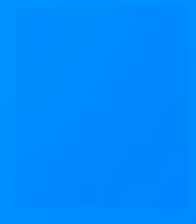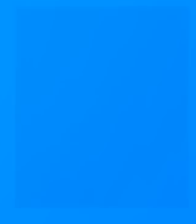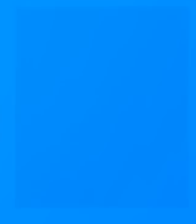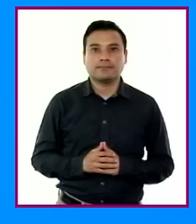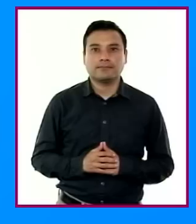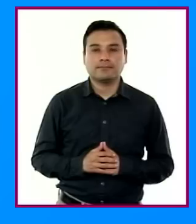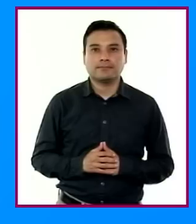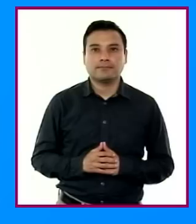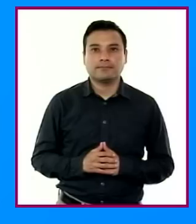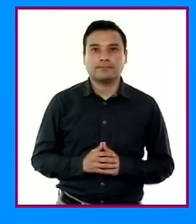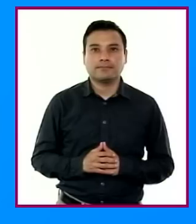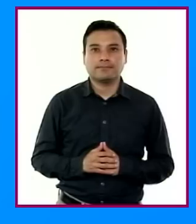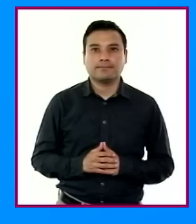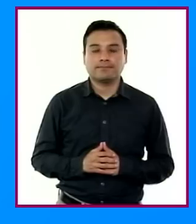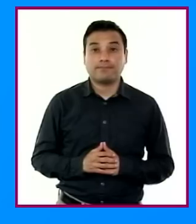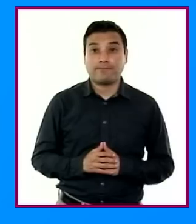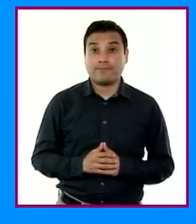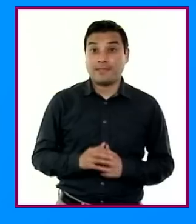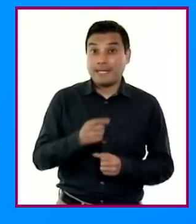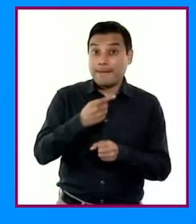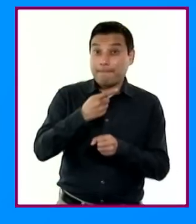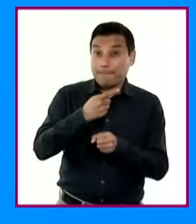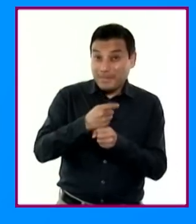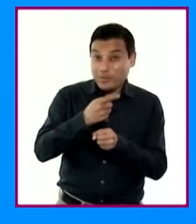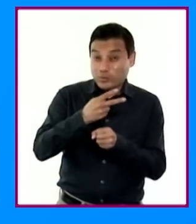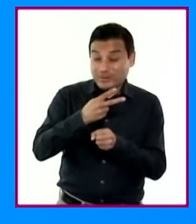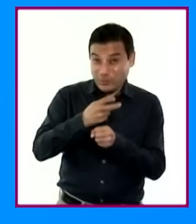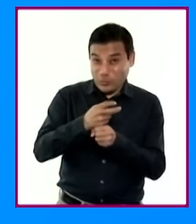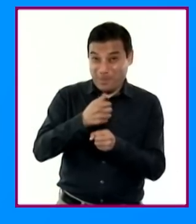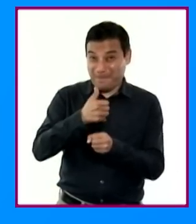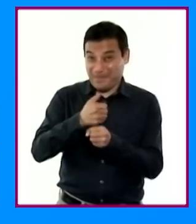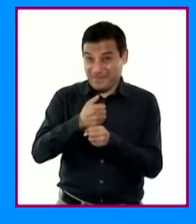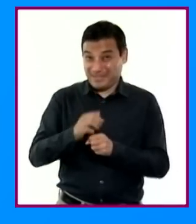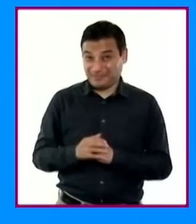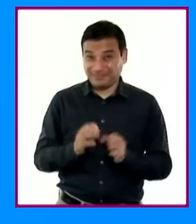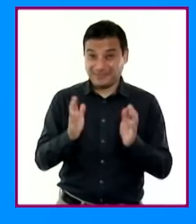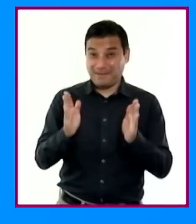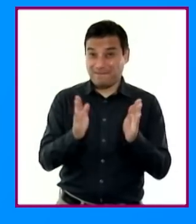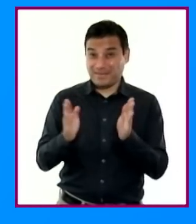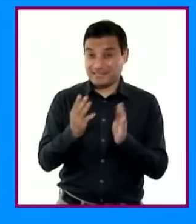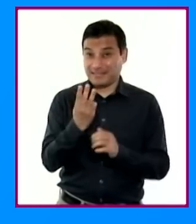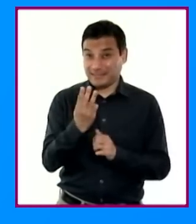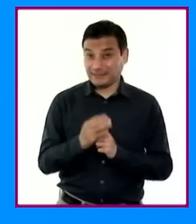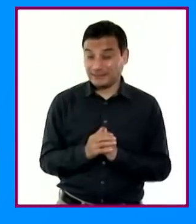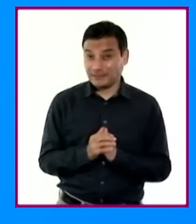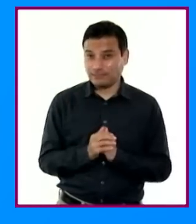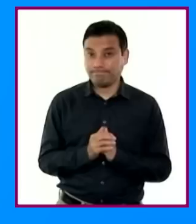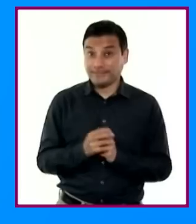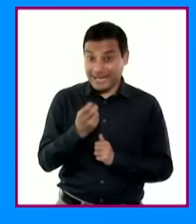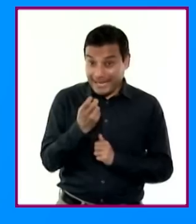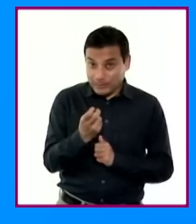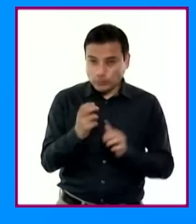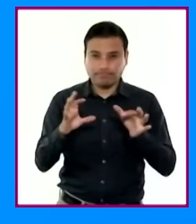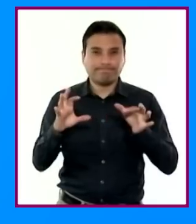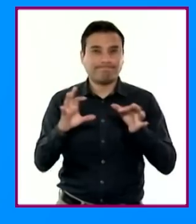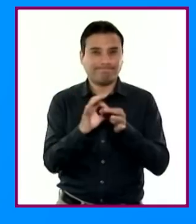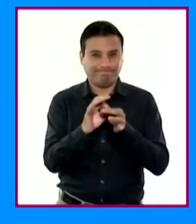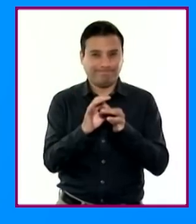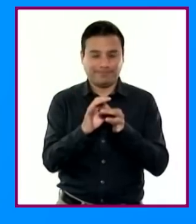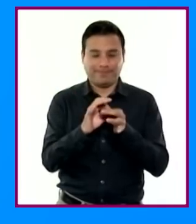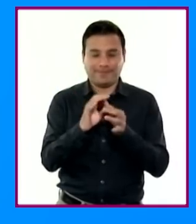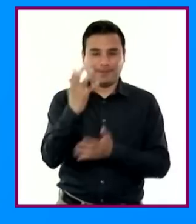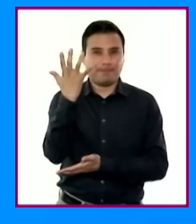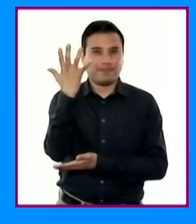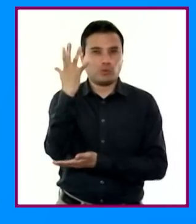Los dos primeros grados de educación primaria que conforman la fase 3 son el puente con el nivel preescolar y